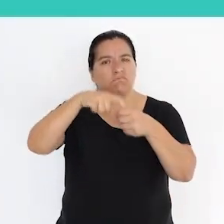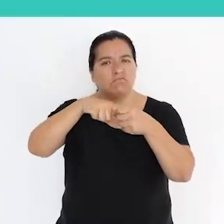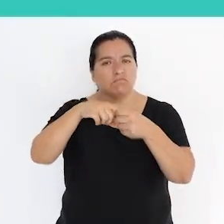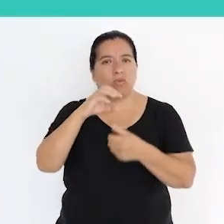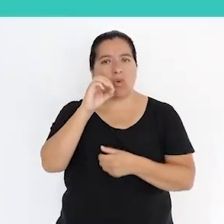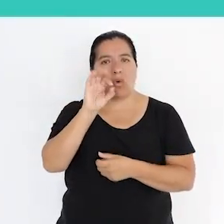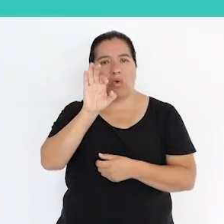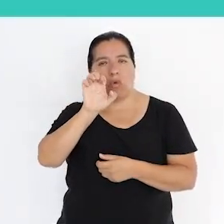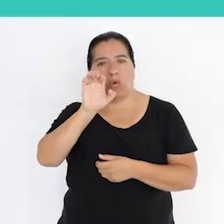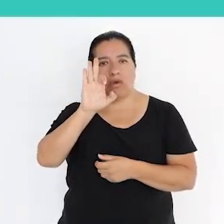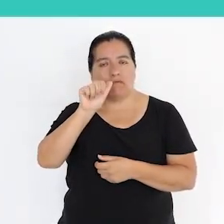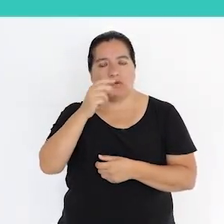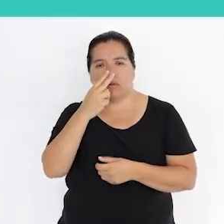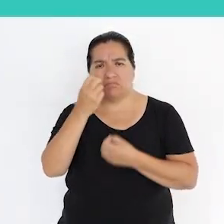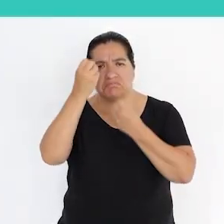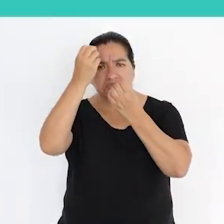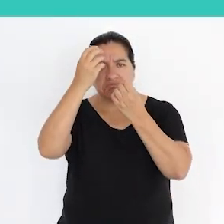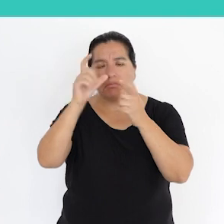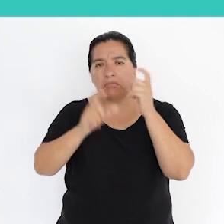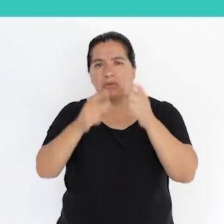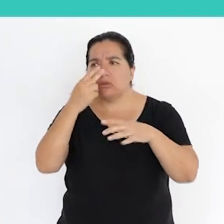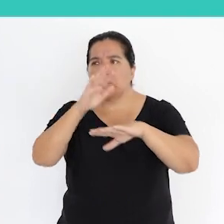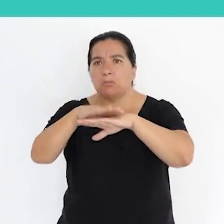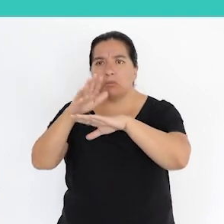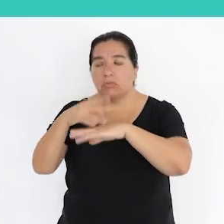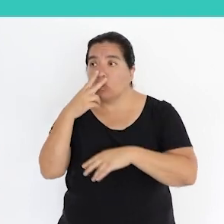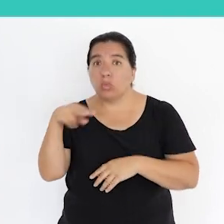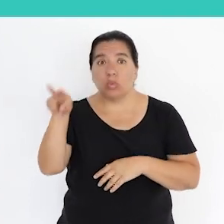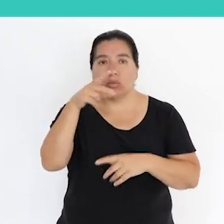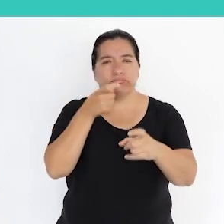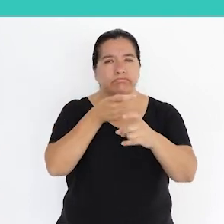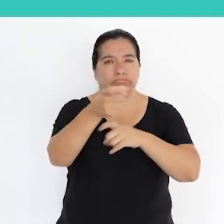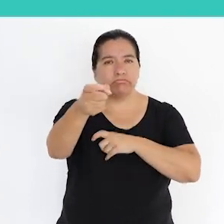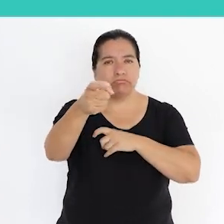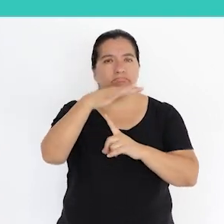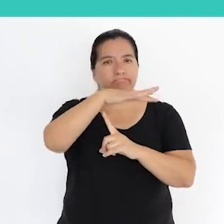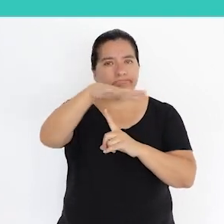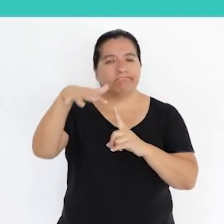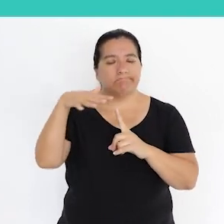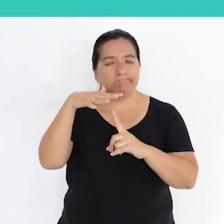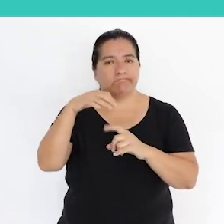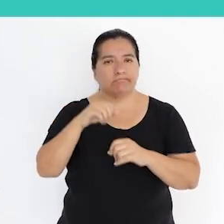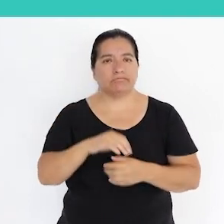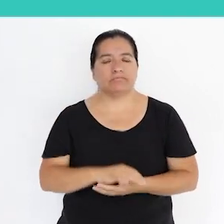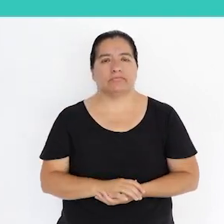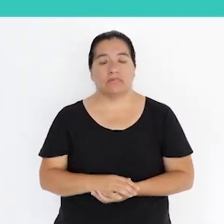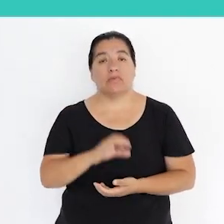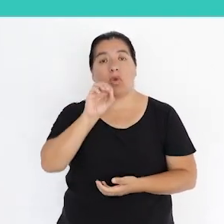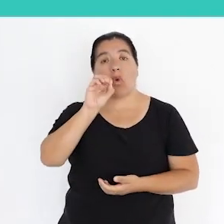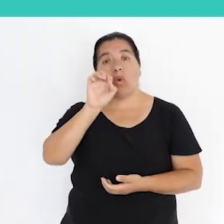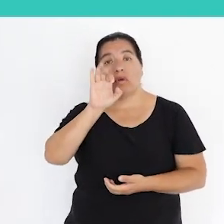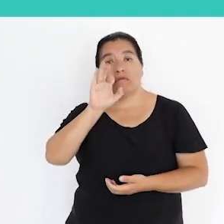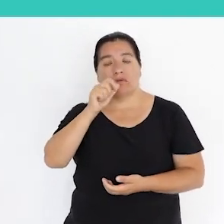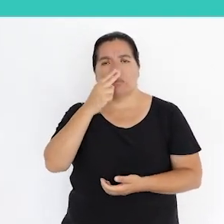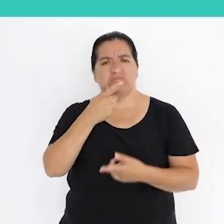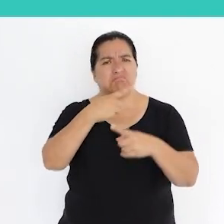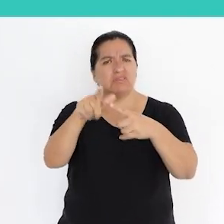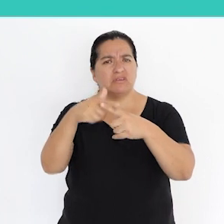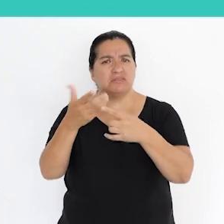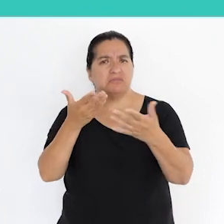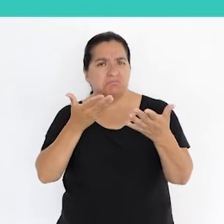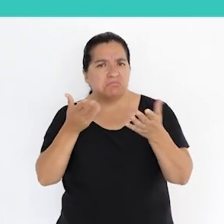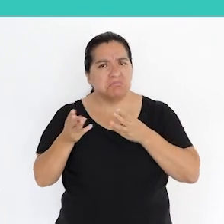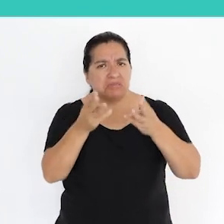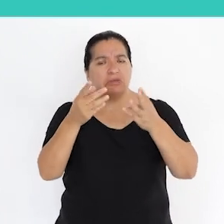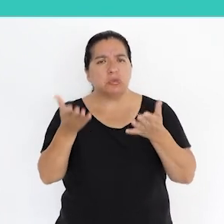un servicio del OEFA que permite a la población informar y alertar sobre cualquier posible daño que se produzca al ambiente. En el OEFA te